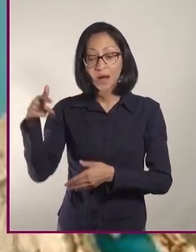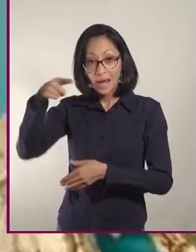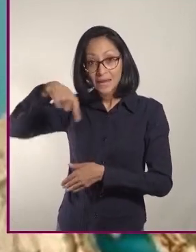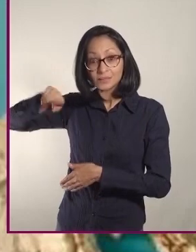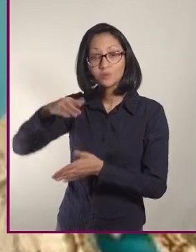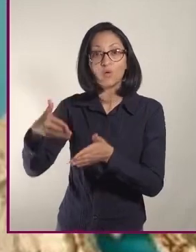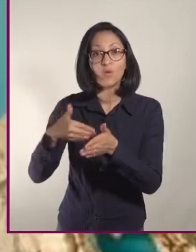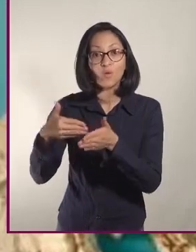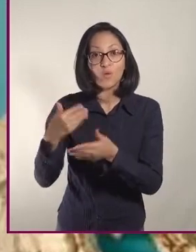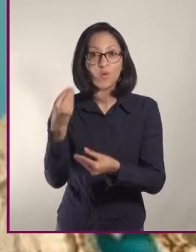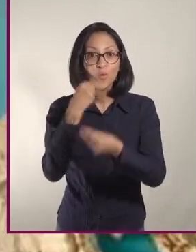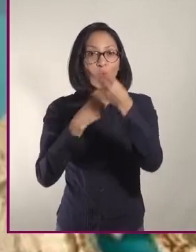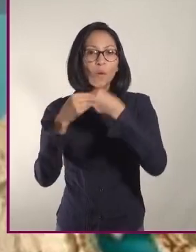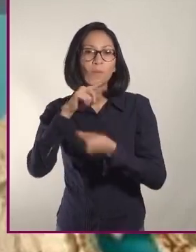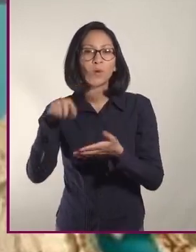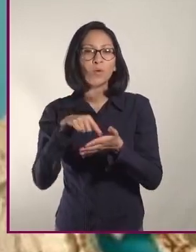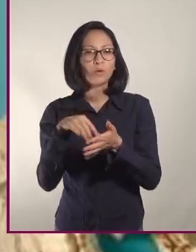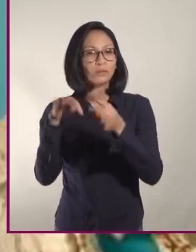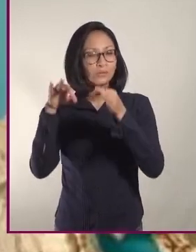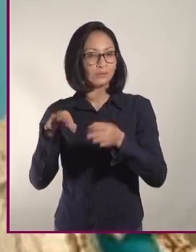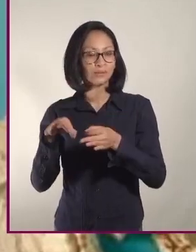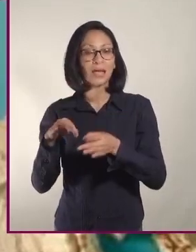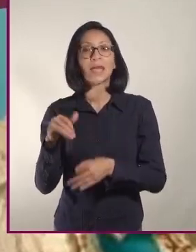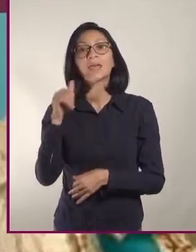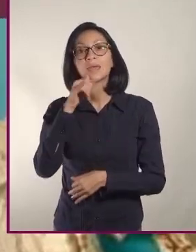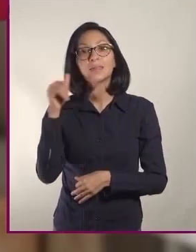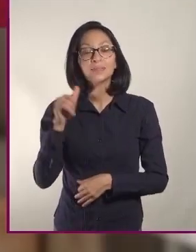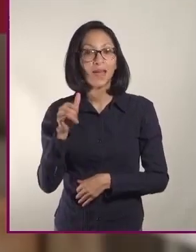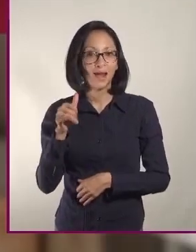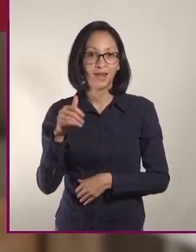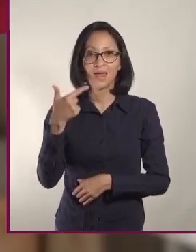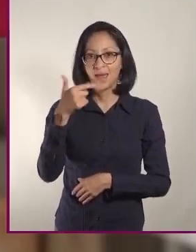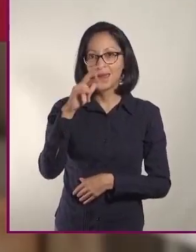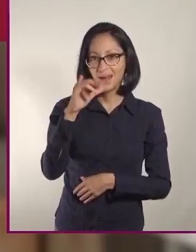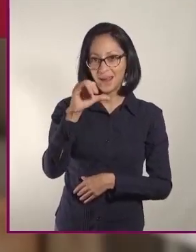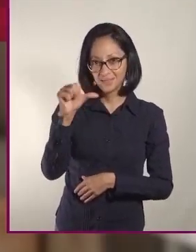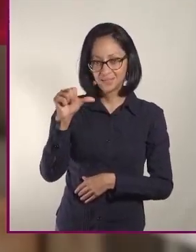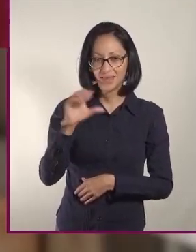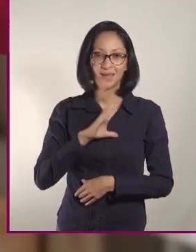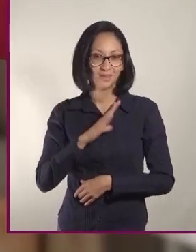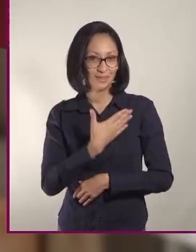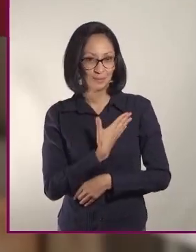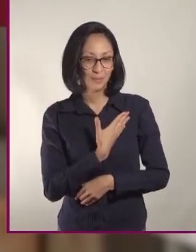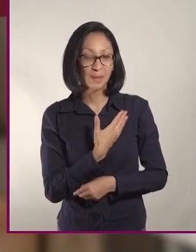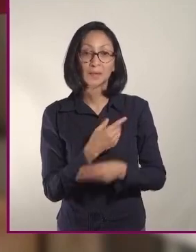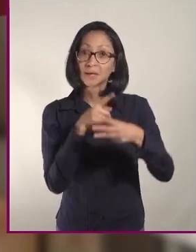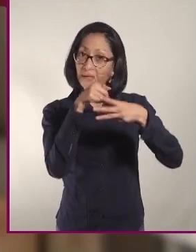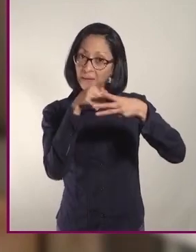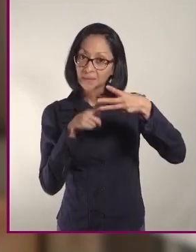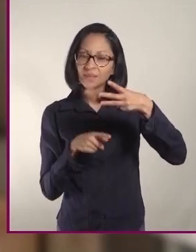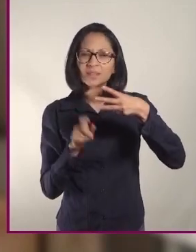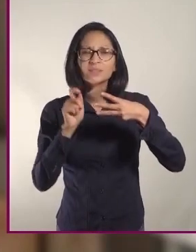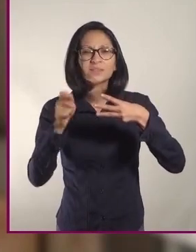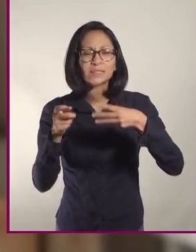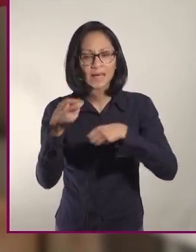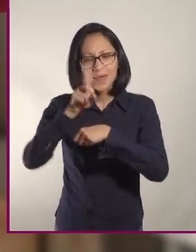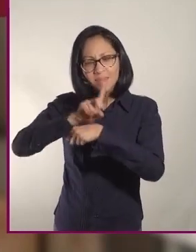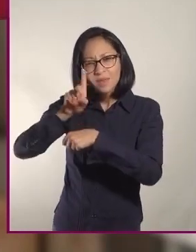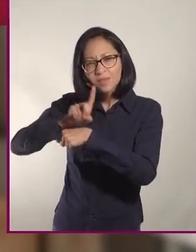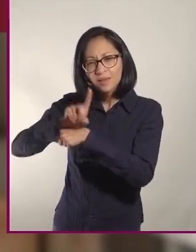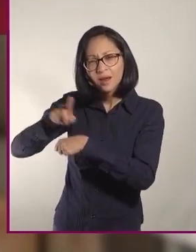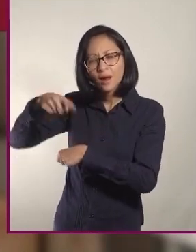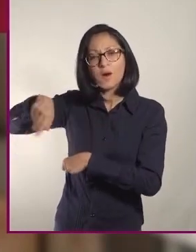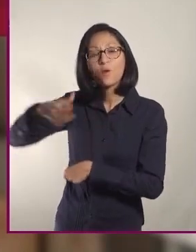mediterránea se encuentra en Italia, Grecia y España. Estos tres países se caracterizan por consumir diariamente